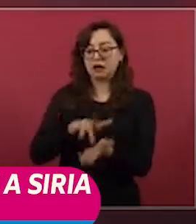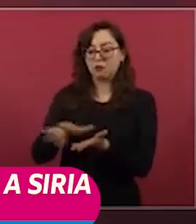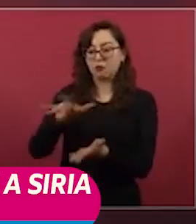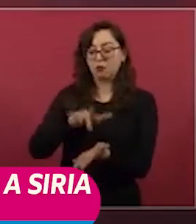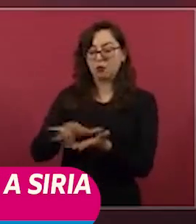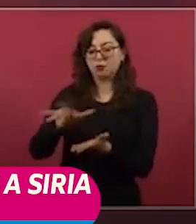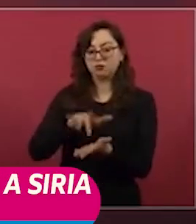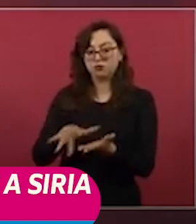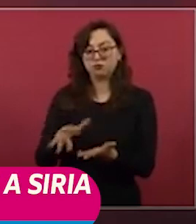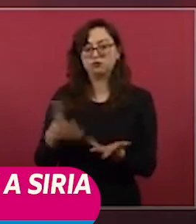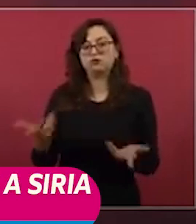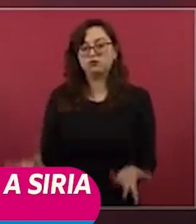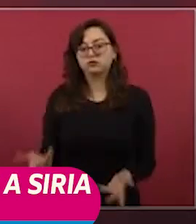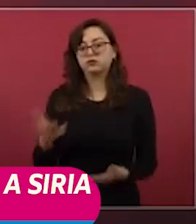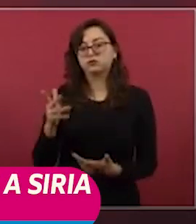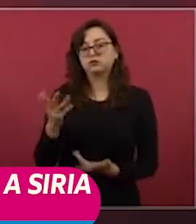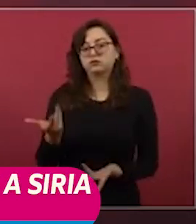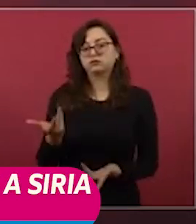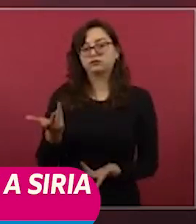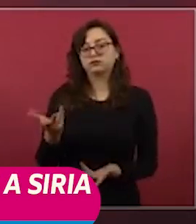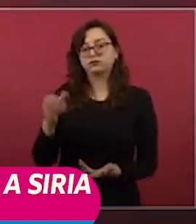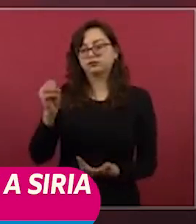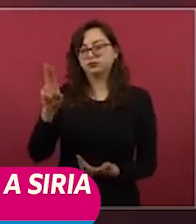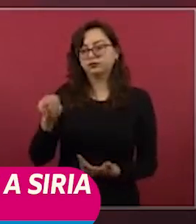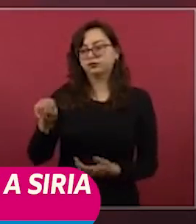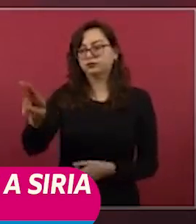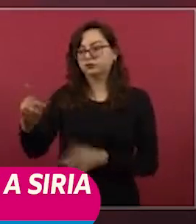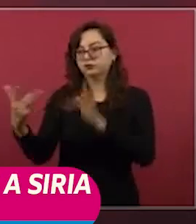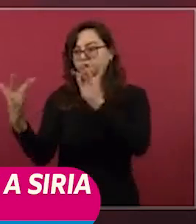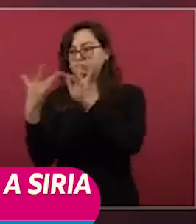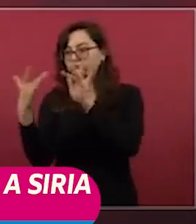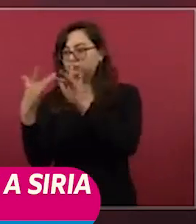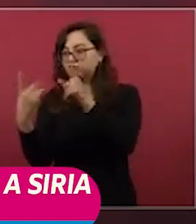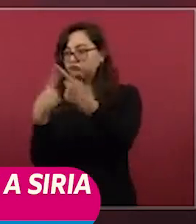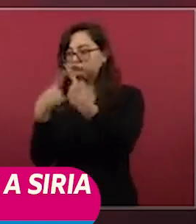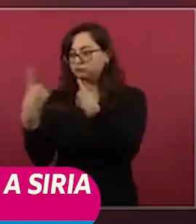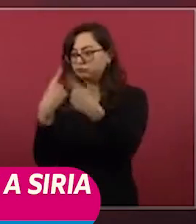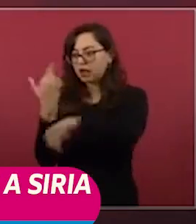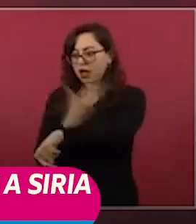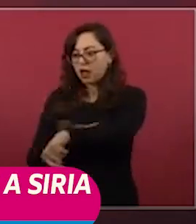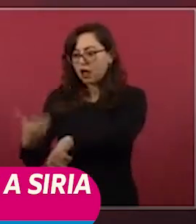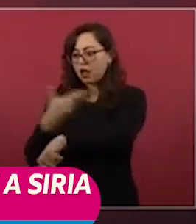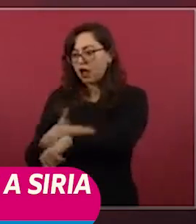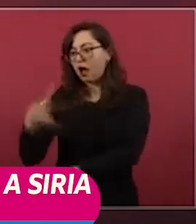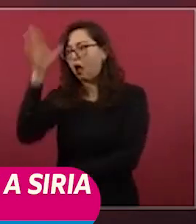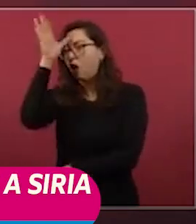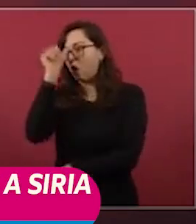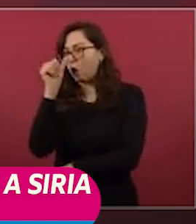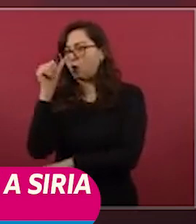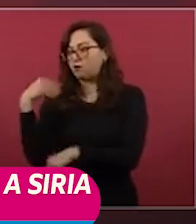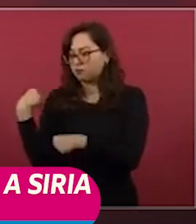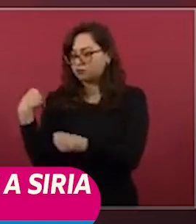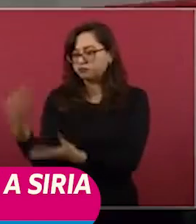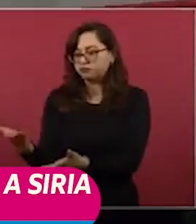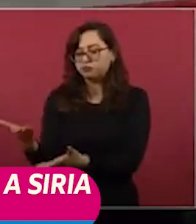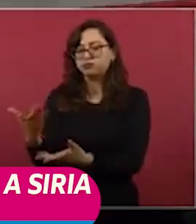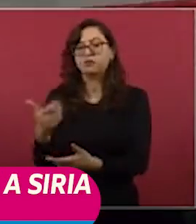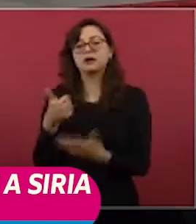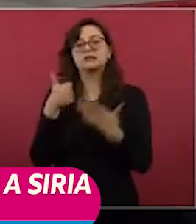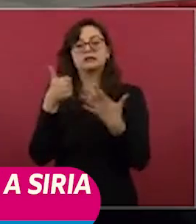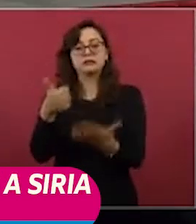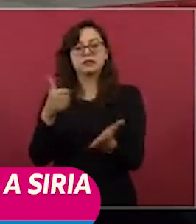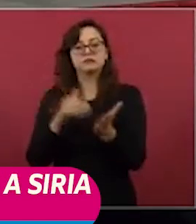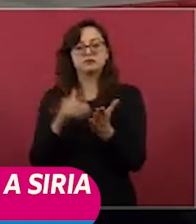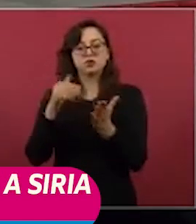establece a contacto con la Organización de las Naciones Unidas, cosa que se hizo, y ha dispuesto el presidente que a México haga una donación de seis